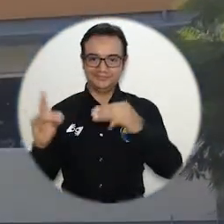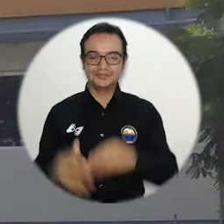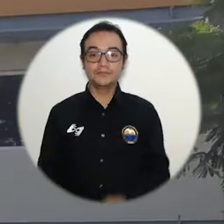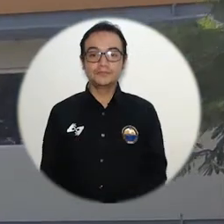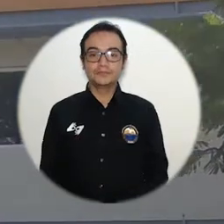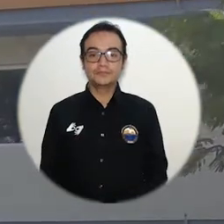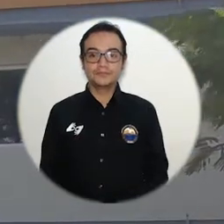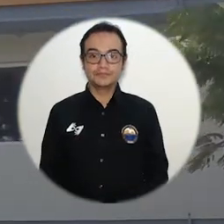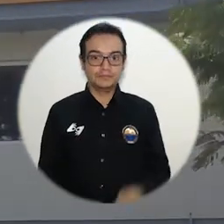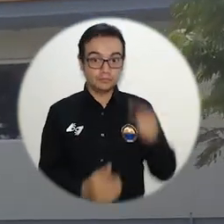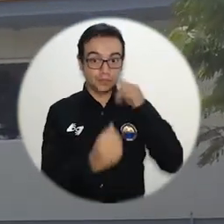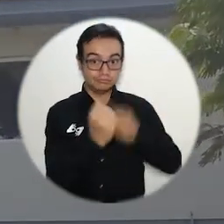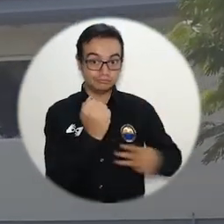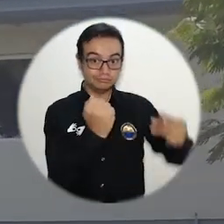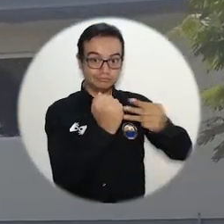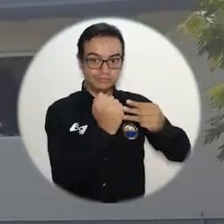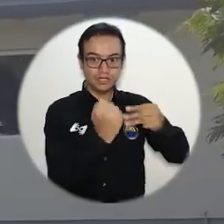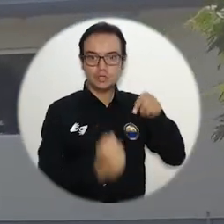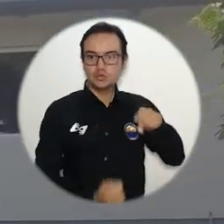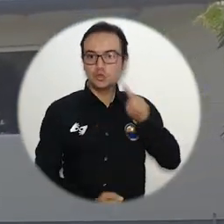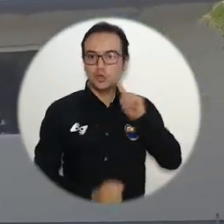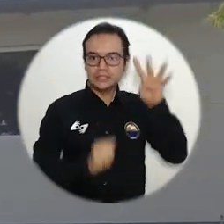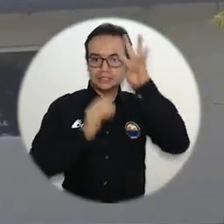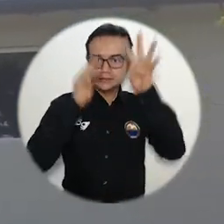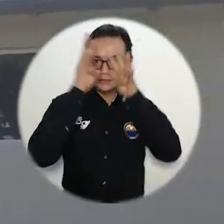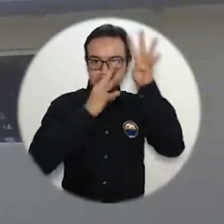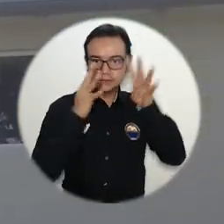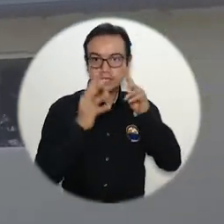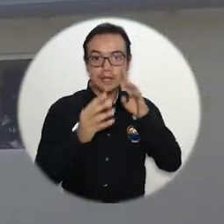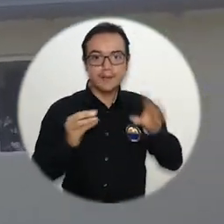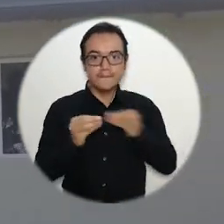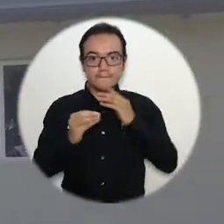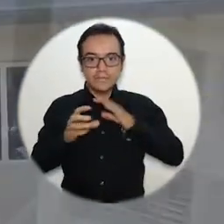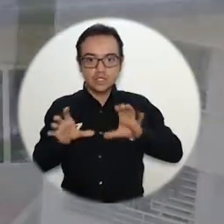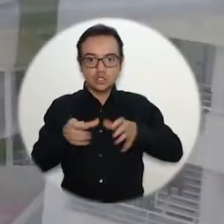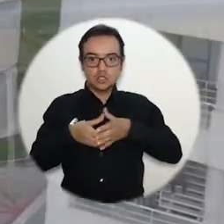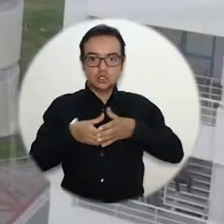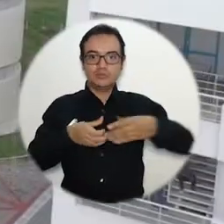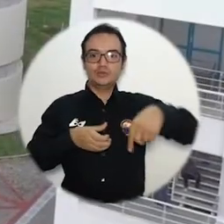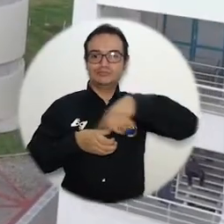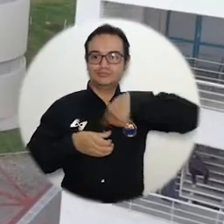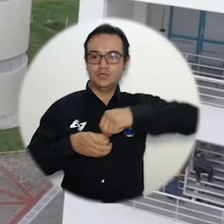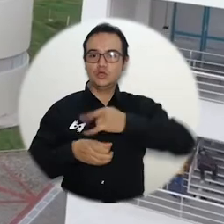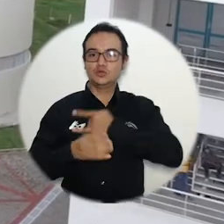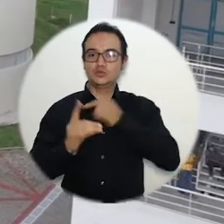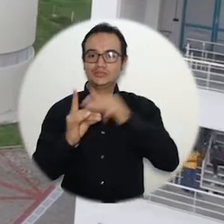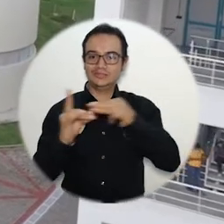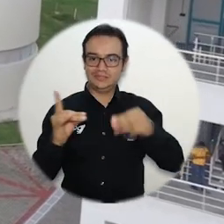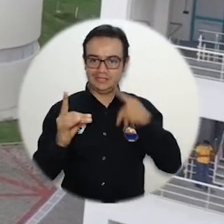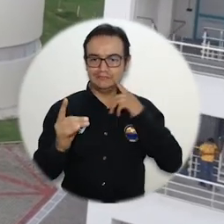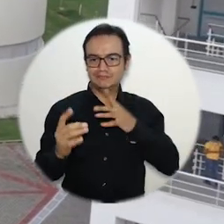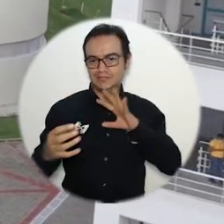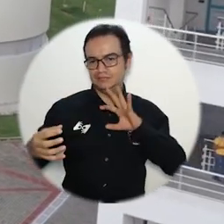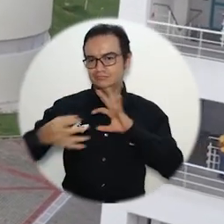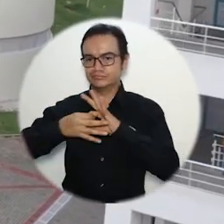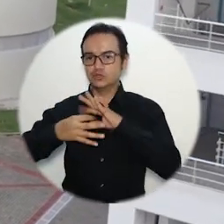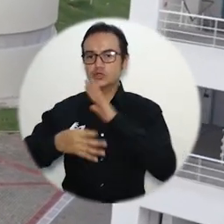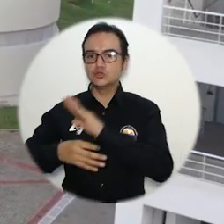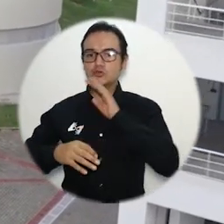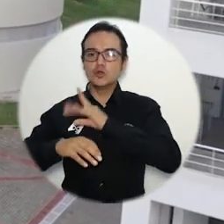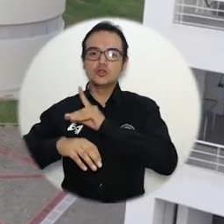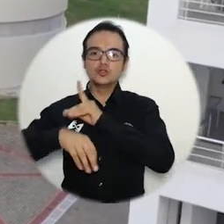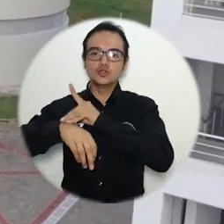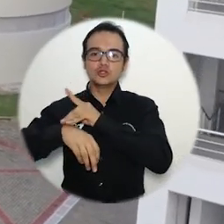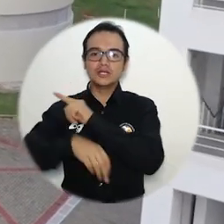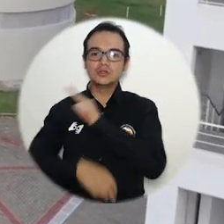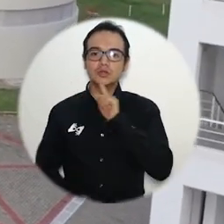Con el incentivo de SENA Innova, el Grupo de Investigación y Desarrollo en Sistemas y Computación de la Alma Mater sigue trabajando de la mano de